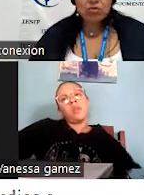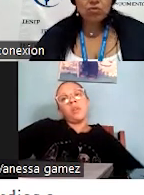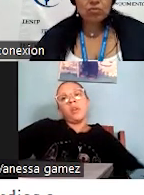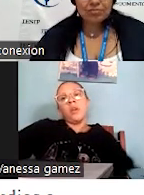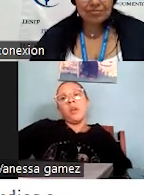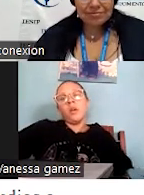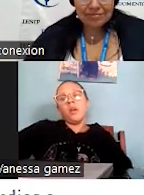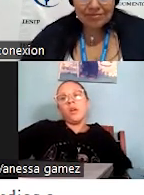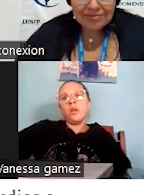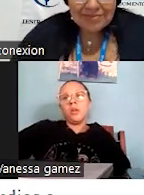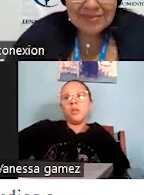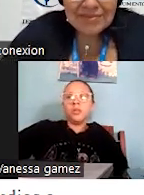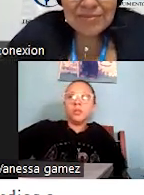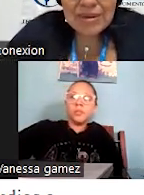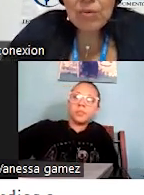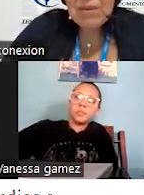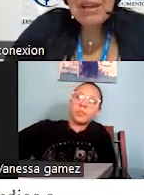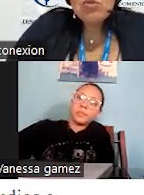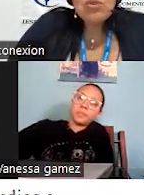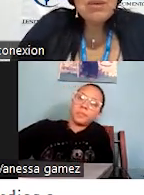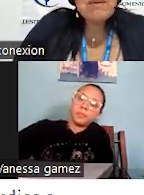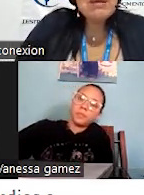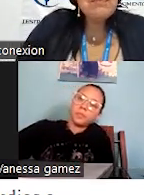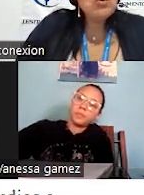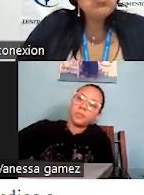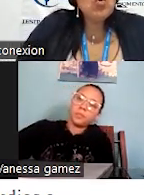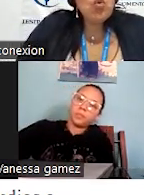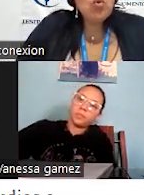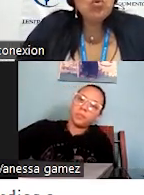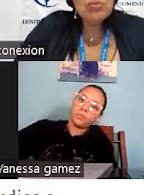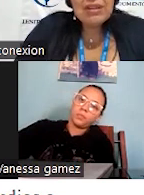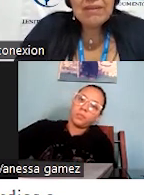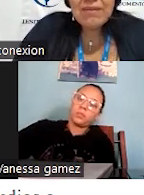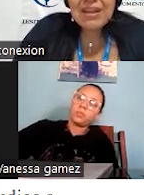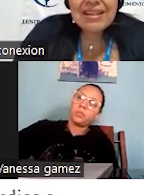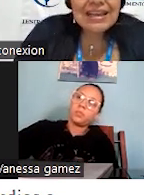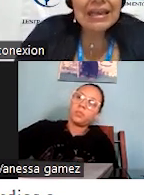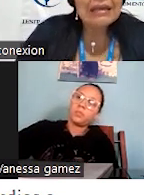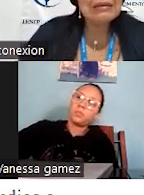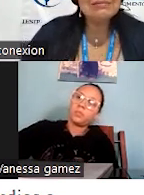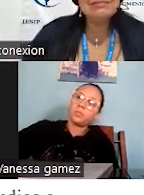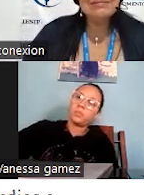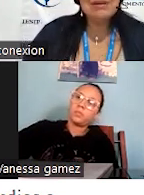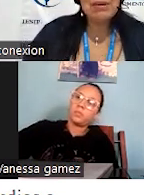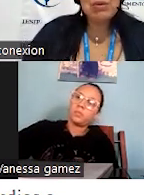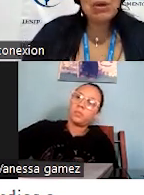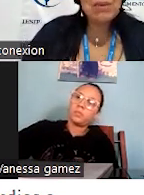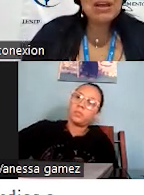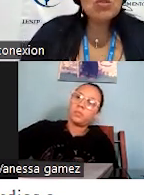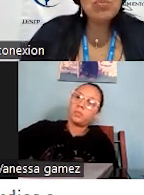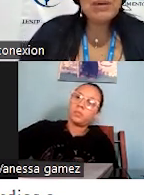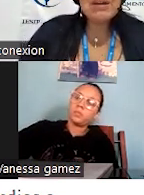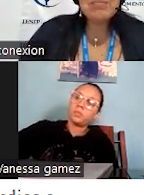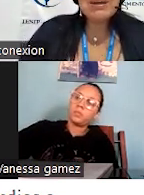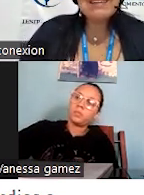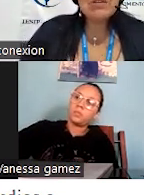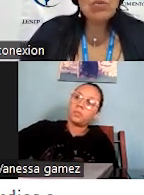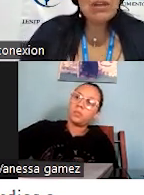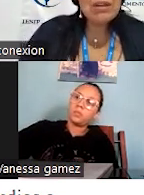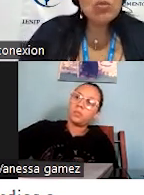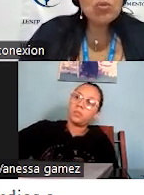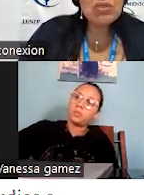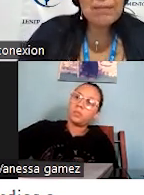para un evento, para un evento debe haber protocolo, debe haber etiqueta. Para un evento, para